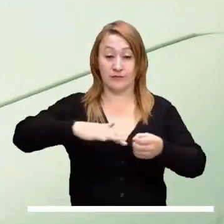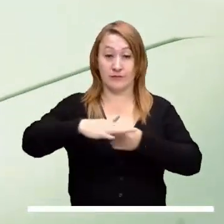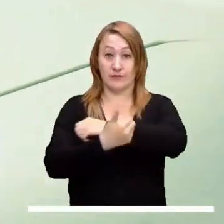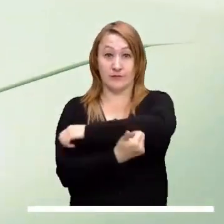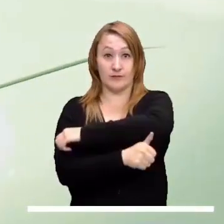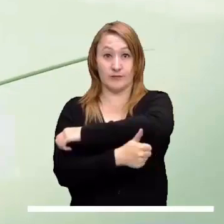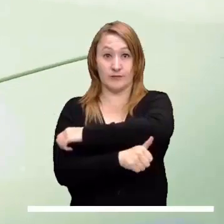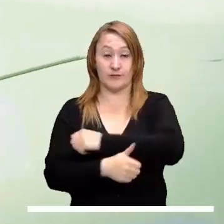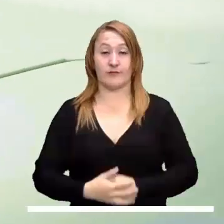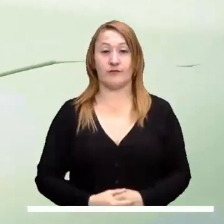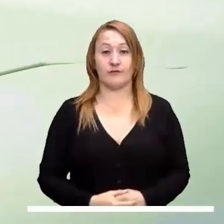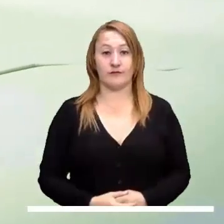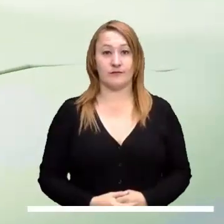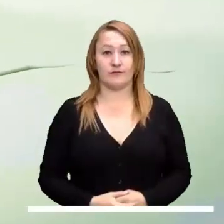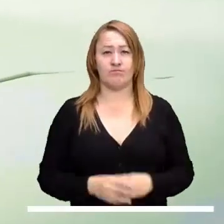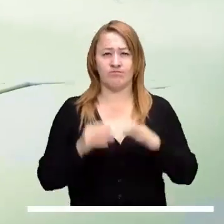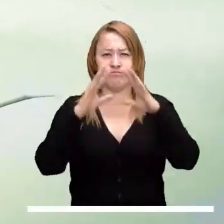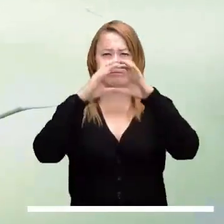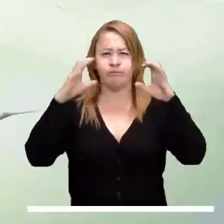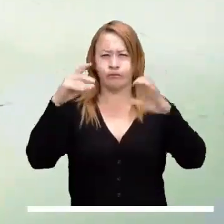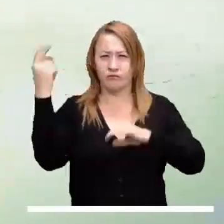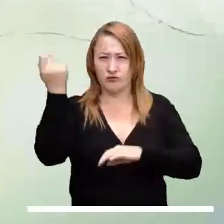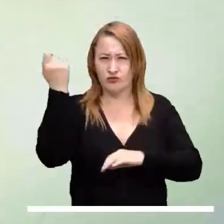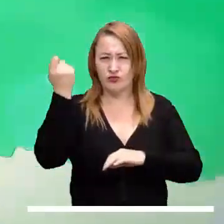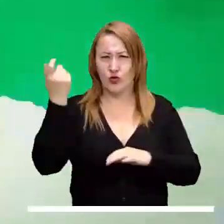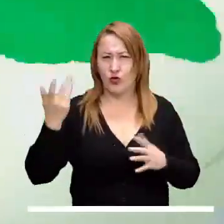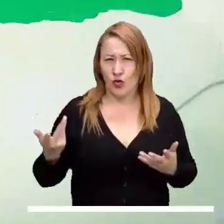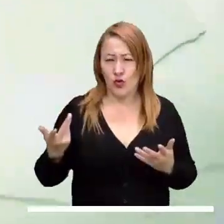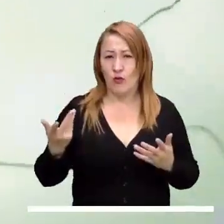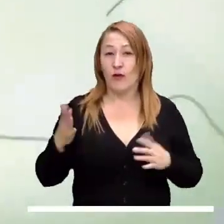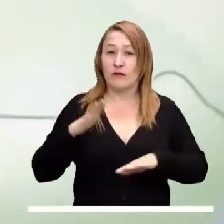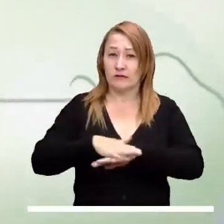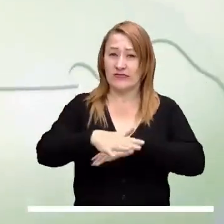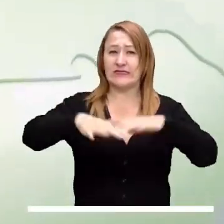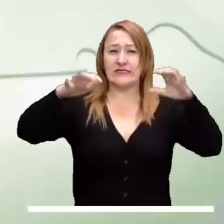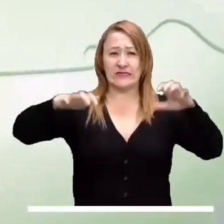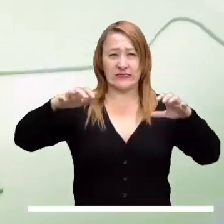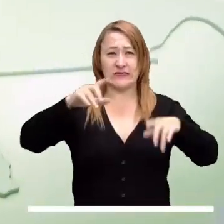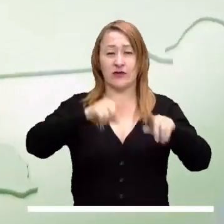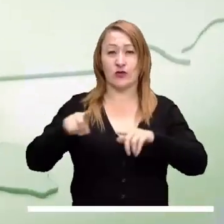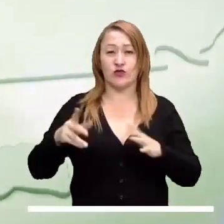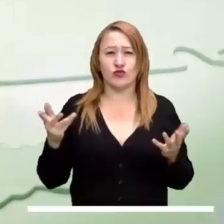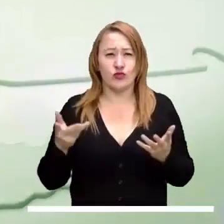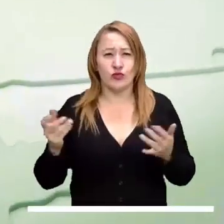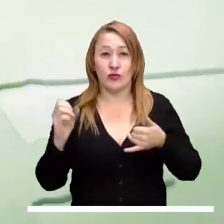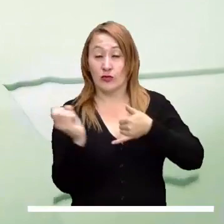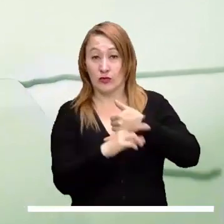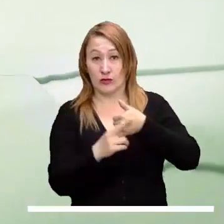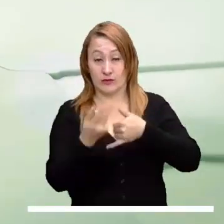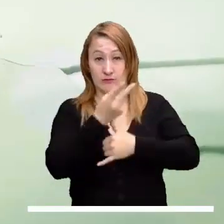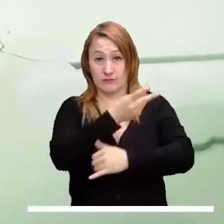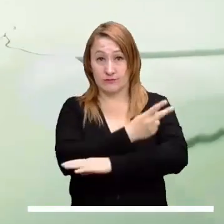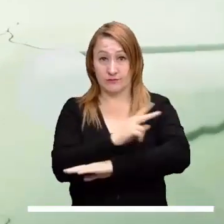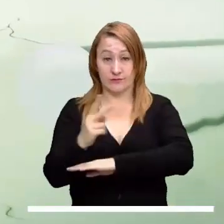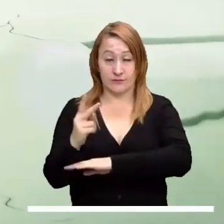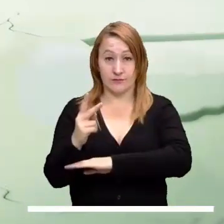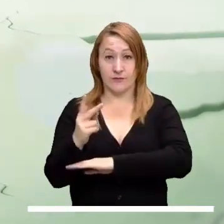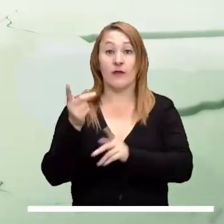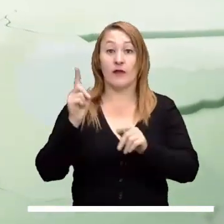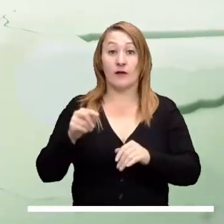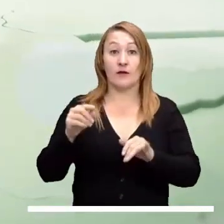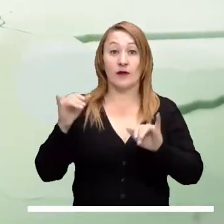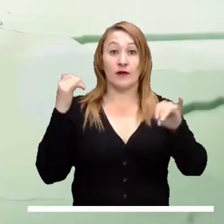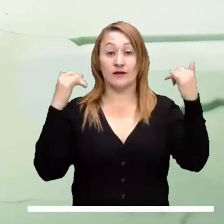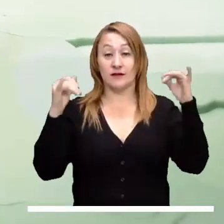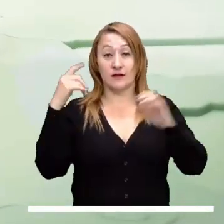Santanderes, Cundinamarca y Boyacá. La nubosidad parcial prevista en los llanos orientales podría activar algunas lluvias en el